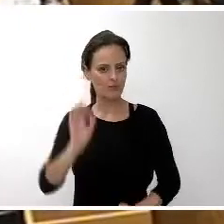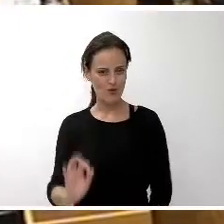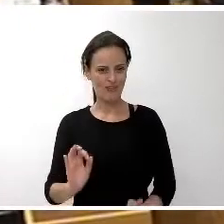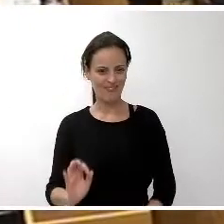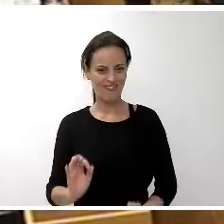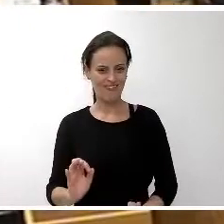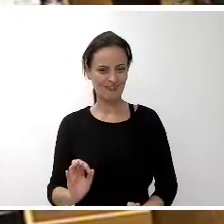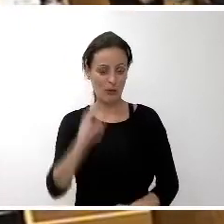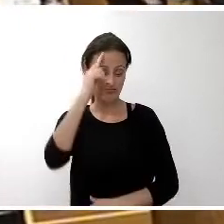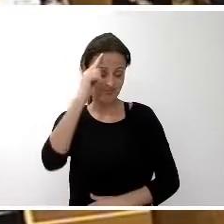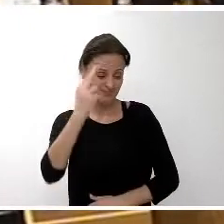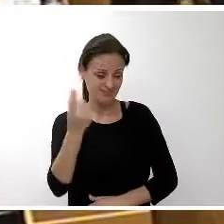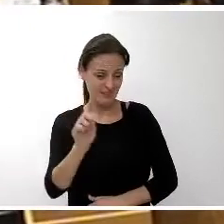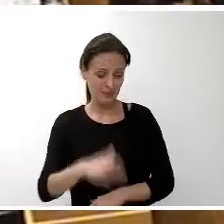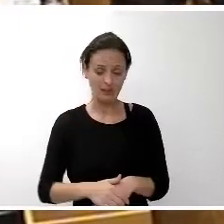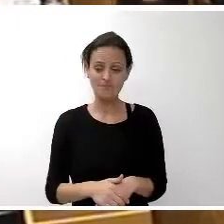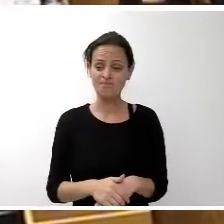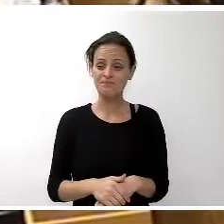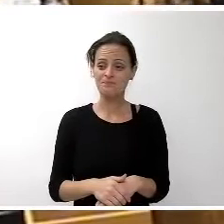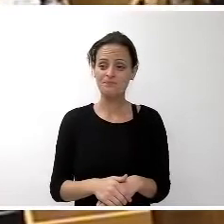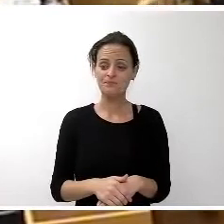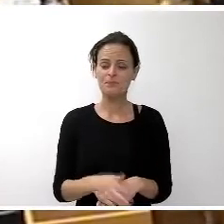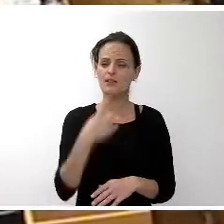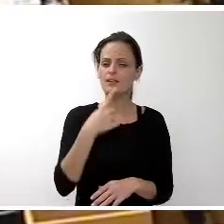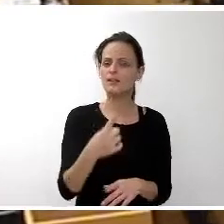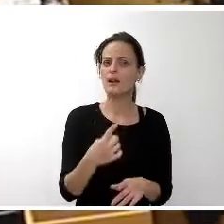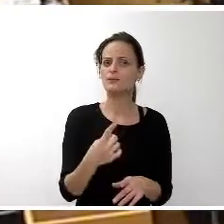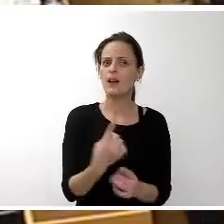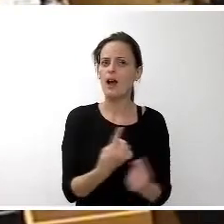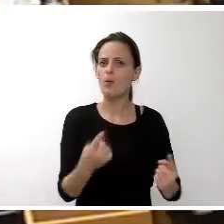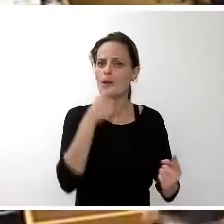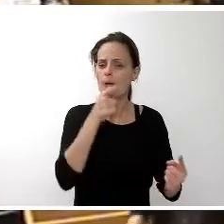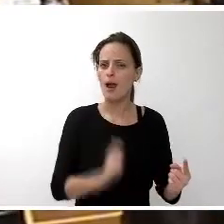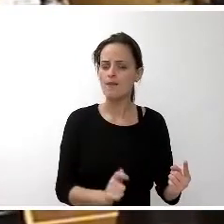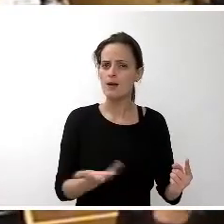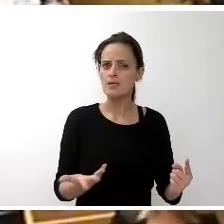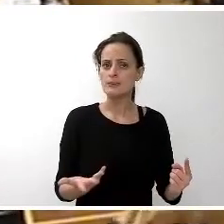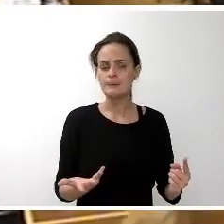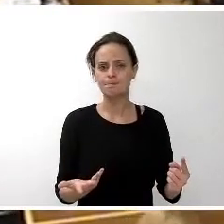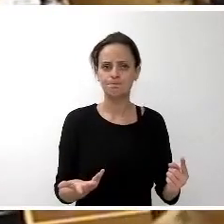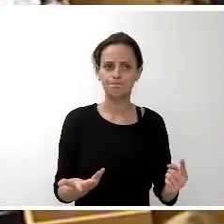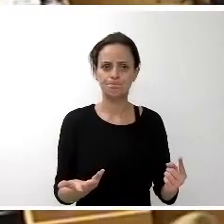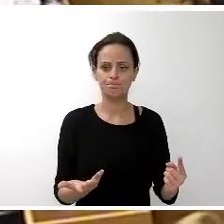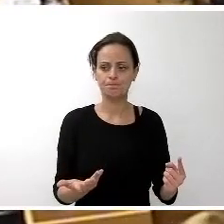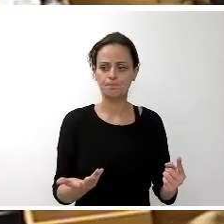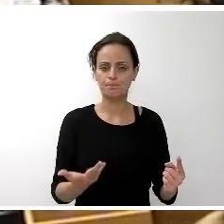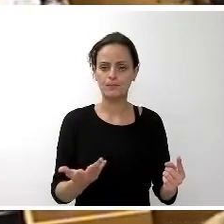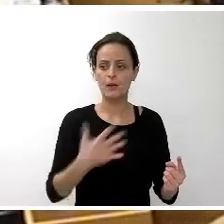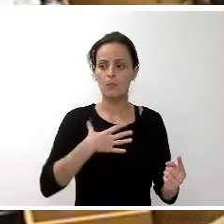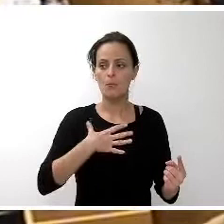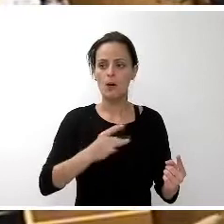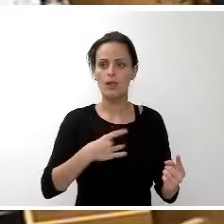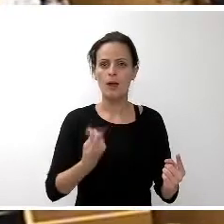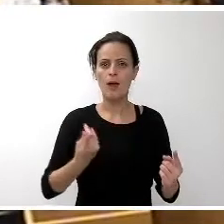a ustedes. Hablabas de palabras que ciertamente cuando quizás vienen de la boca de los